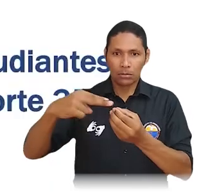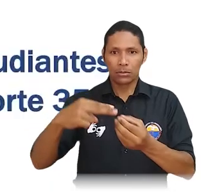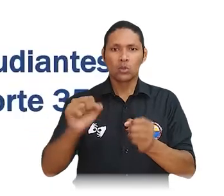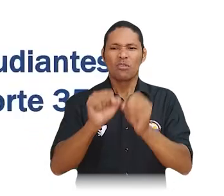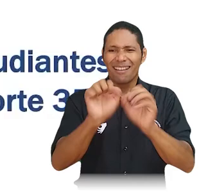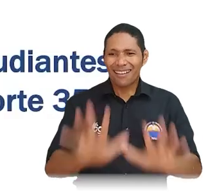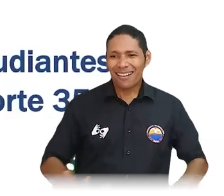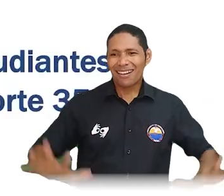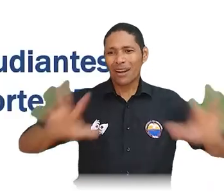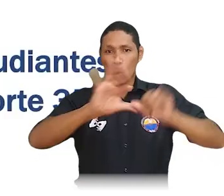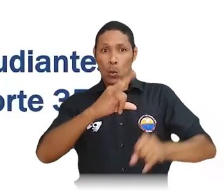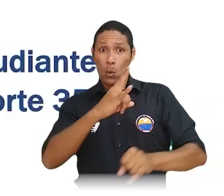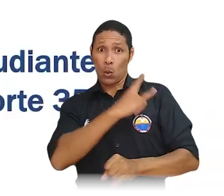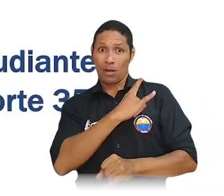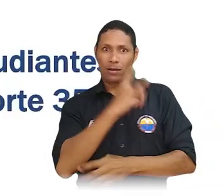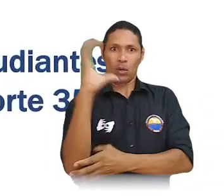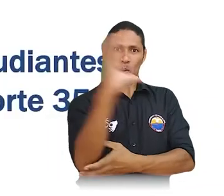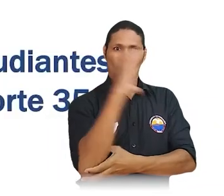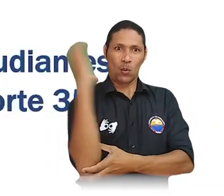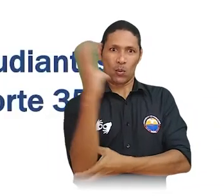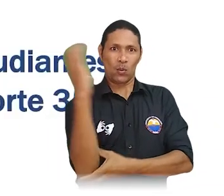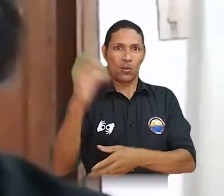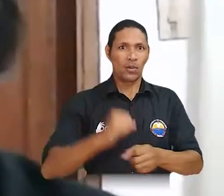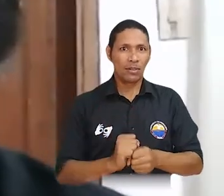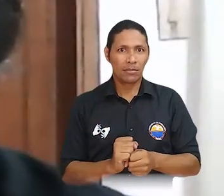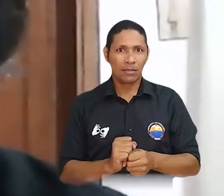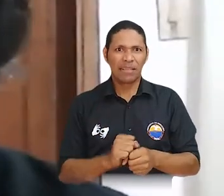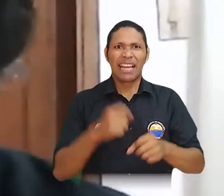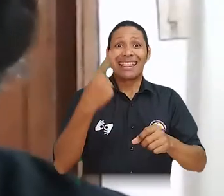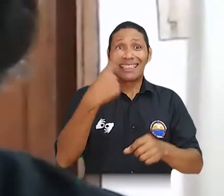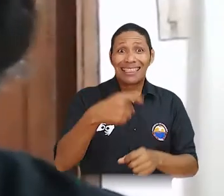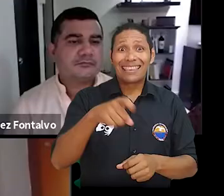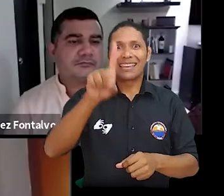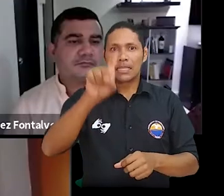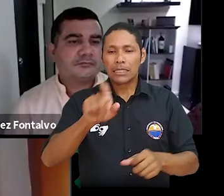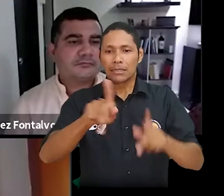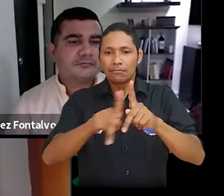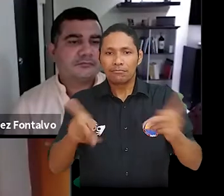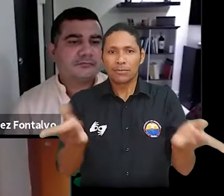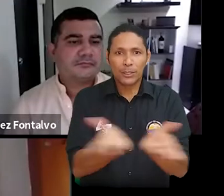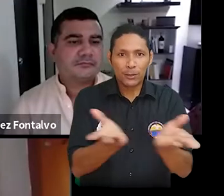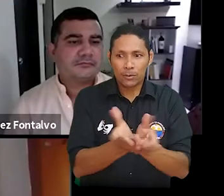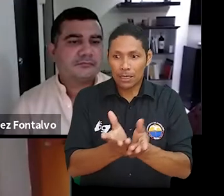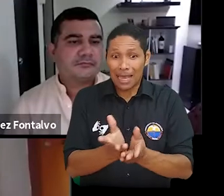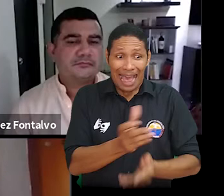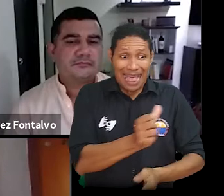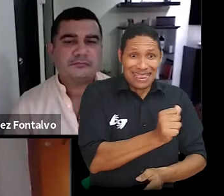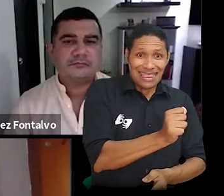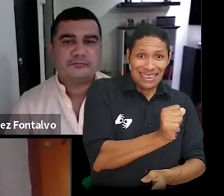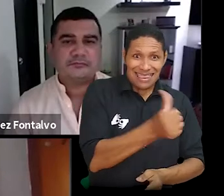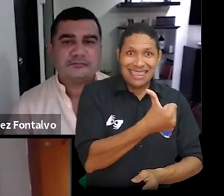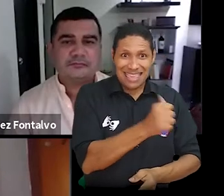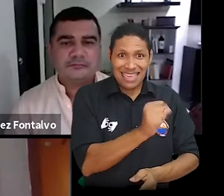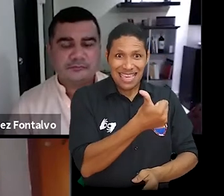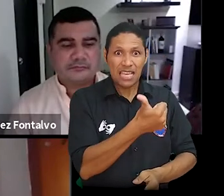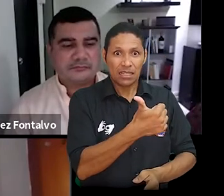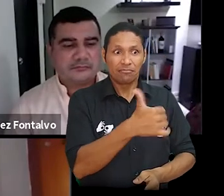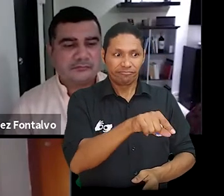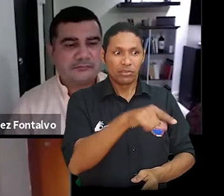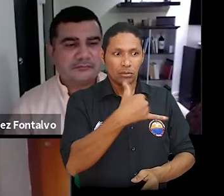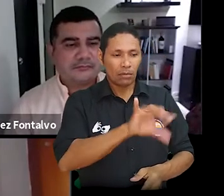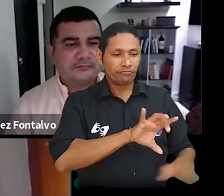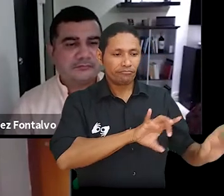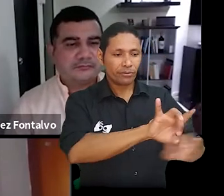Red de Universidades Estatales de Colombia, RU de Colombia, conformada por 16 estudiantes, de los cuales 10 son beneficiarios de la